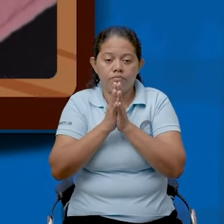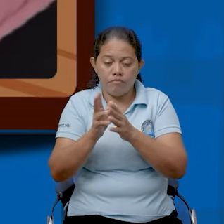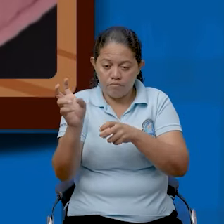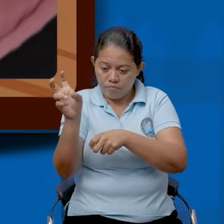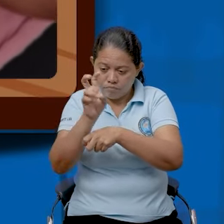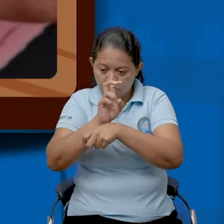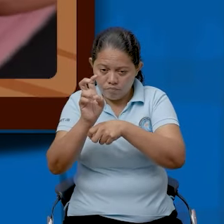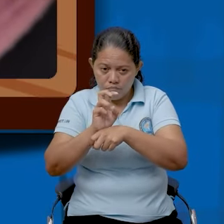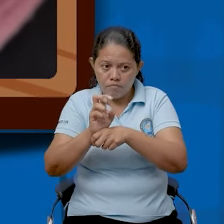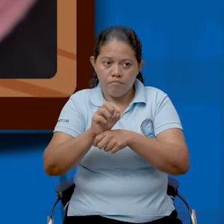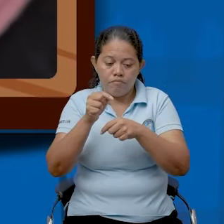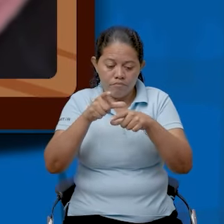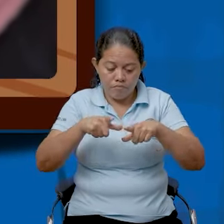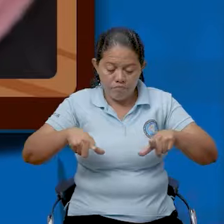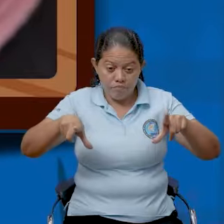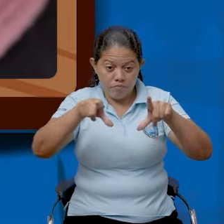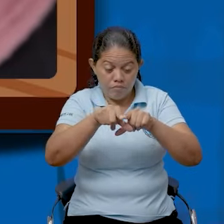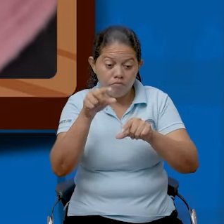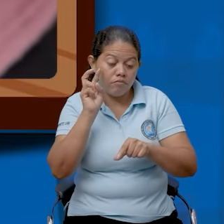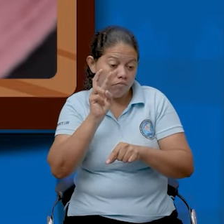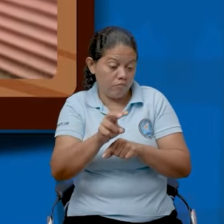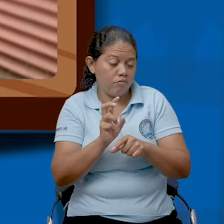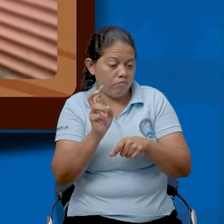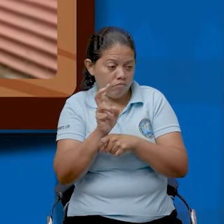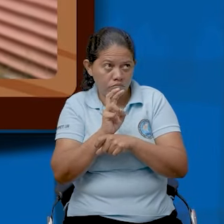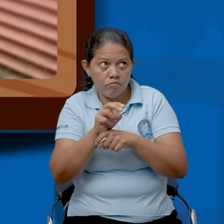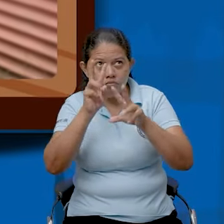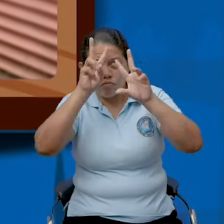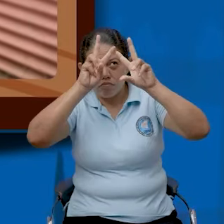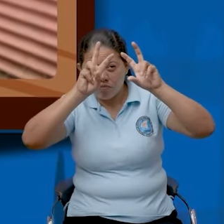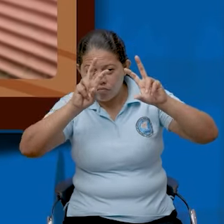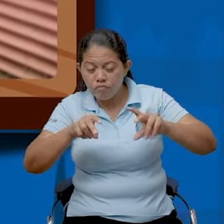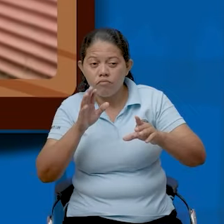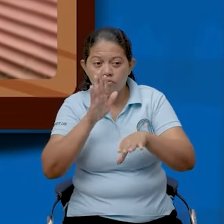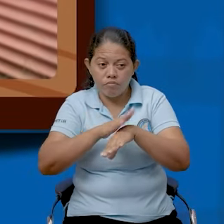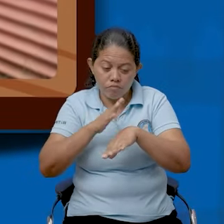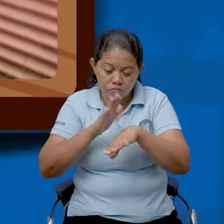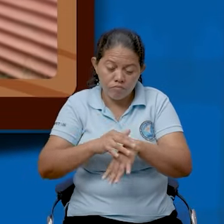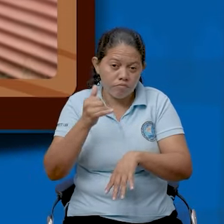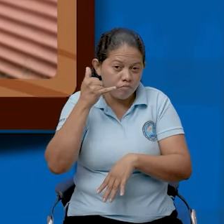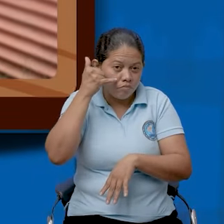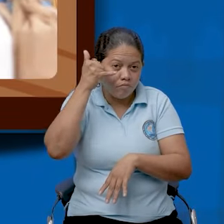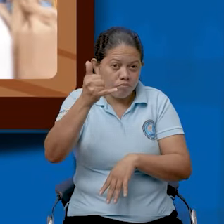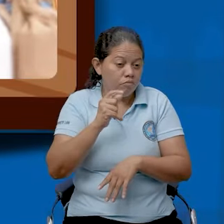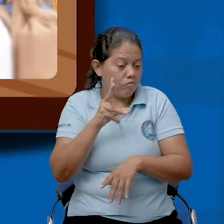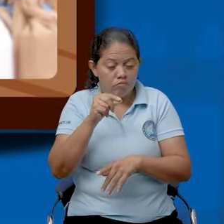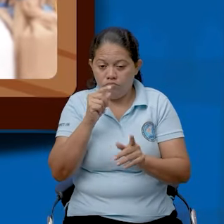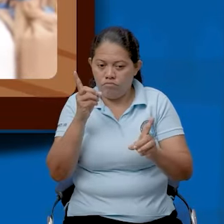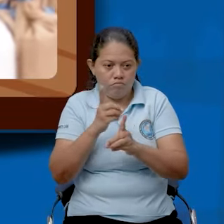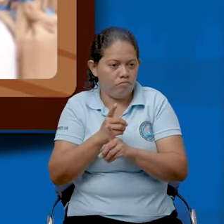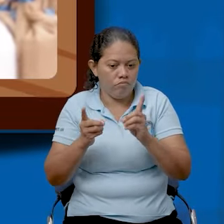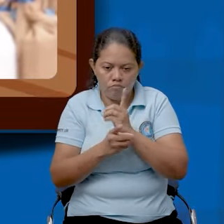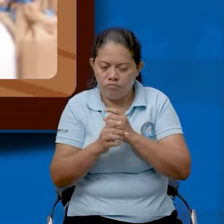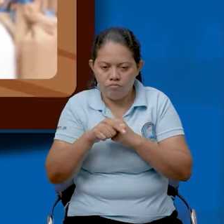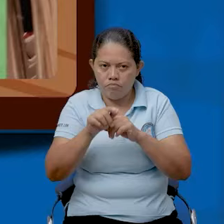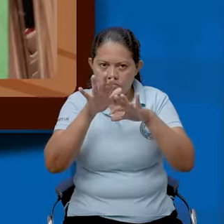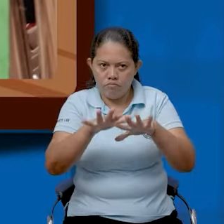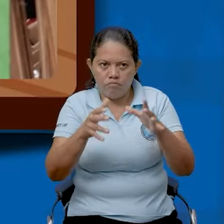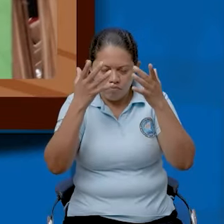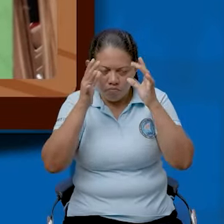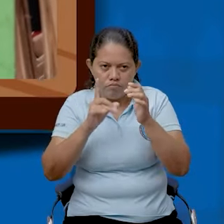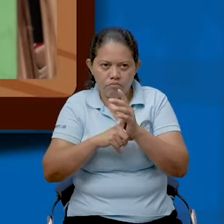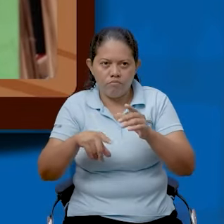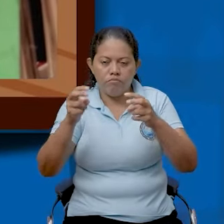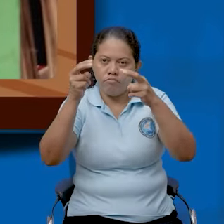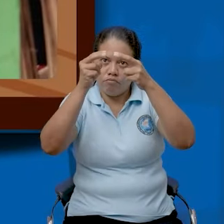supervisión en los puntos, estamos haciendo llamados inmediatos, corrigiendo todo aquello que no está bien, por ejemplo,